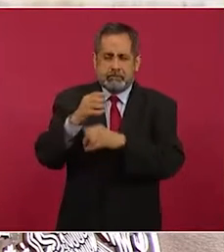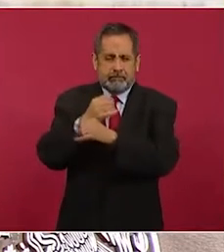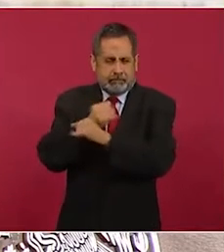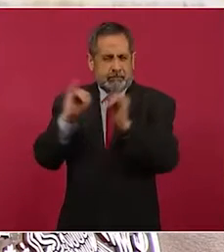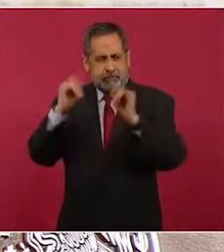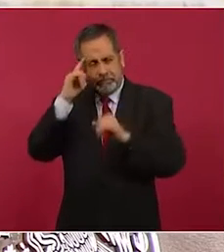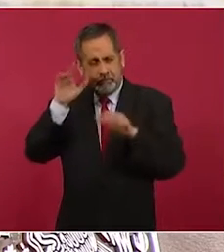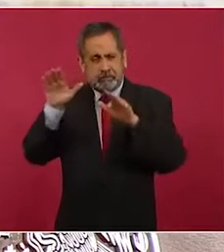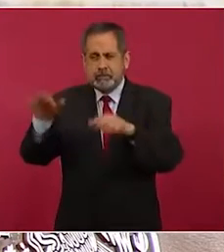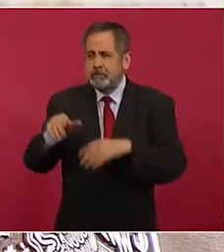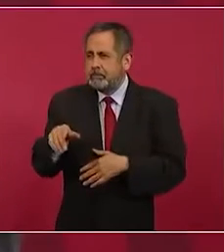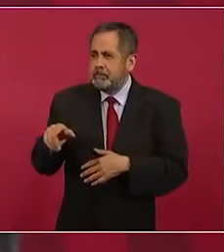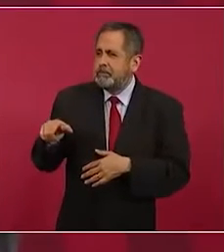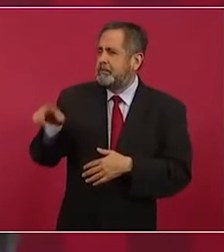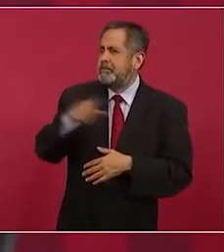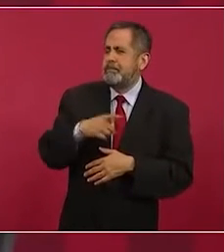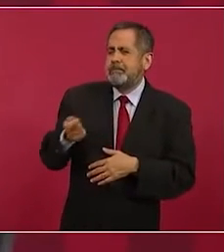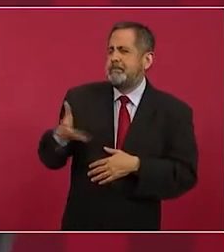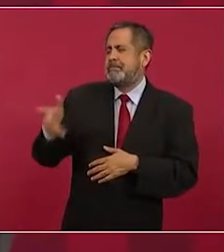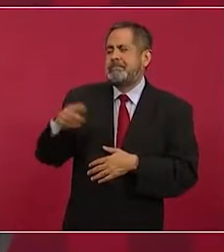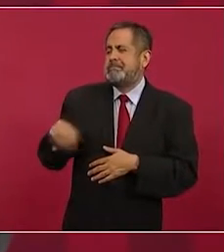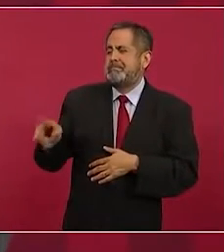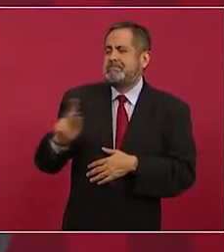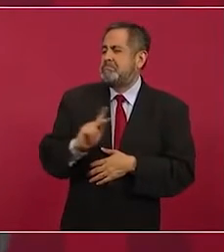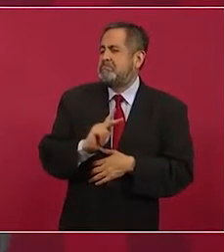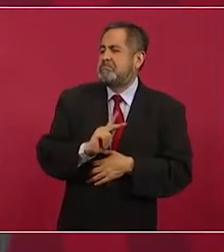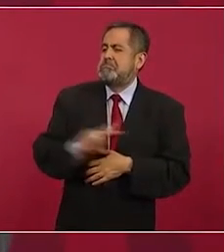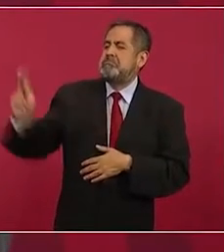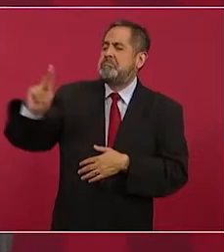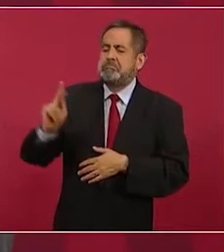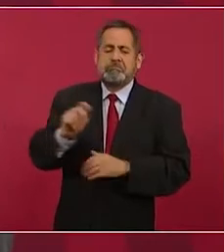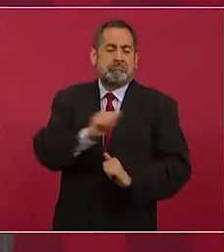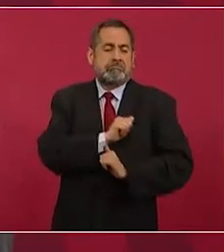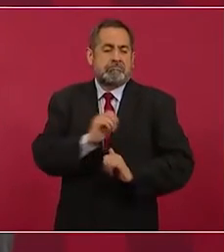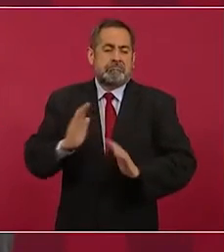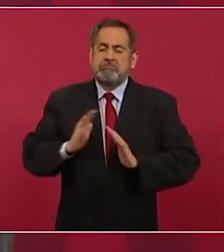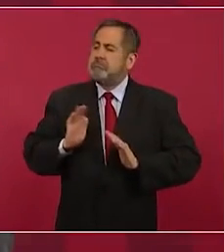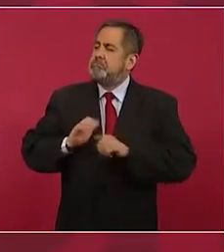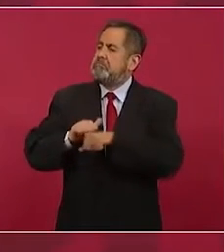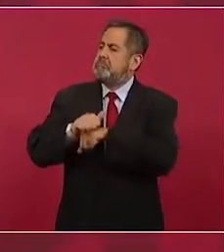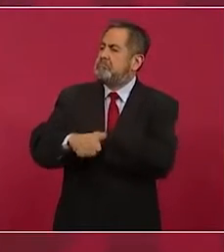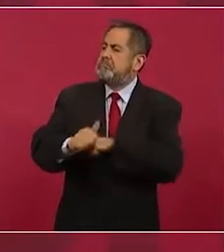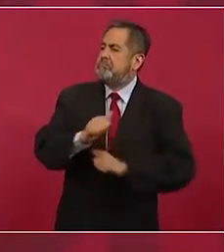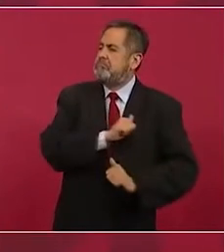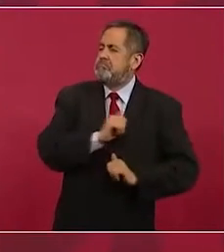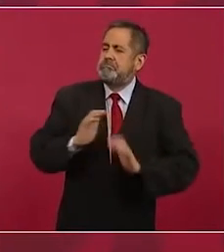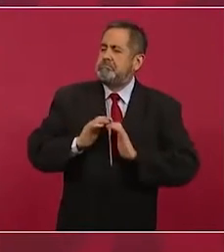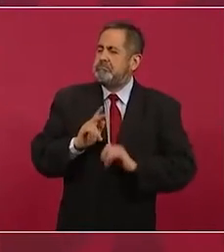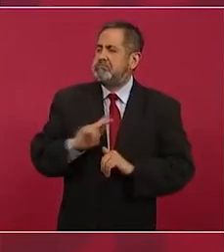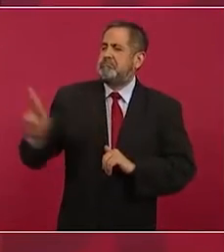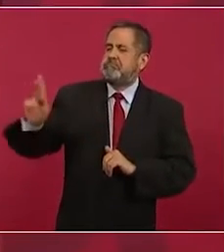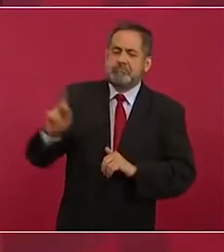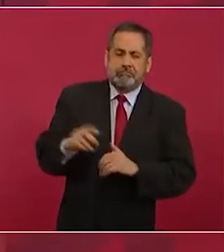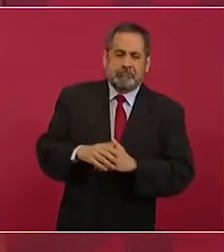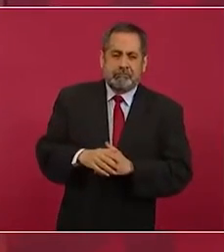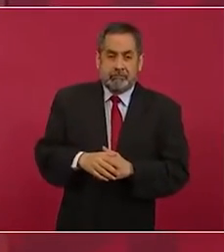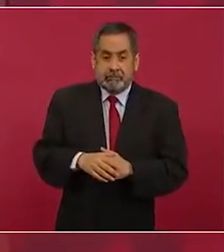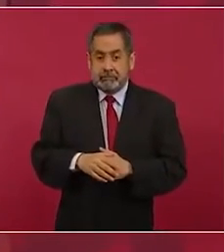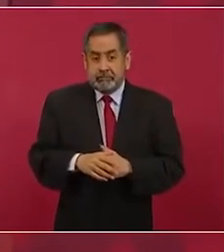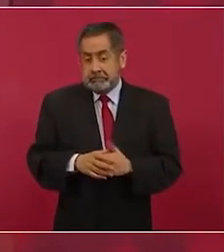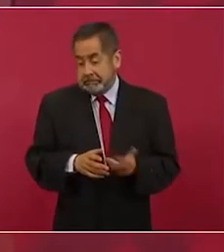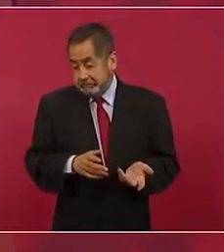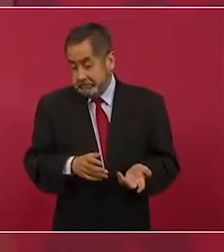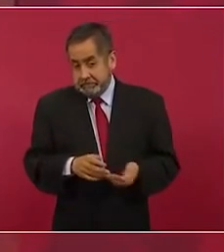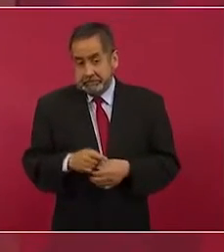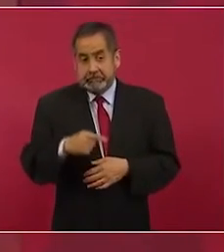puros militares, o sea, llegó ahí el